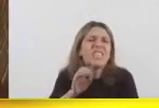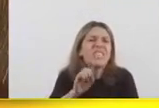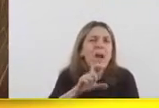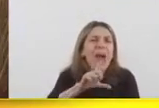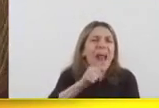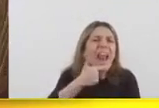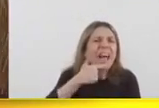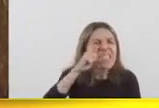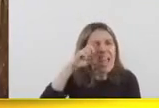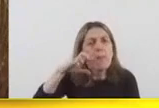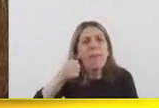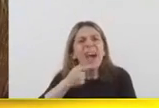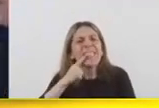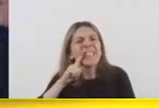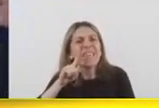trabajan.